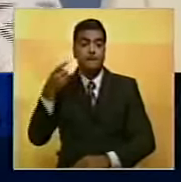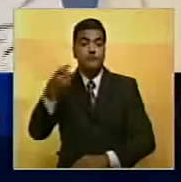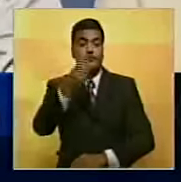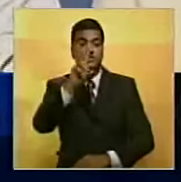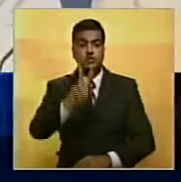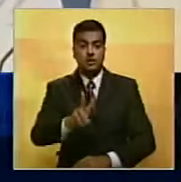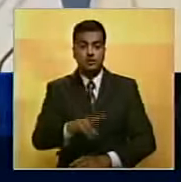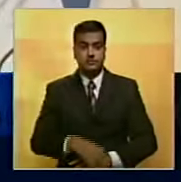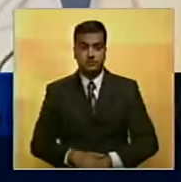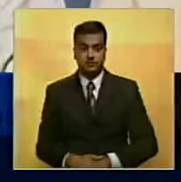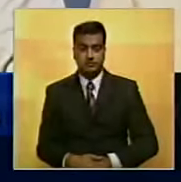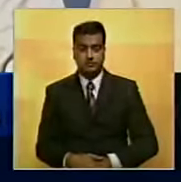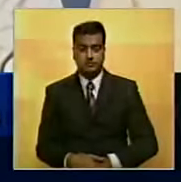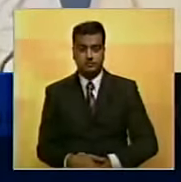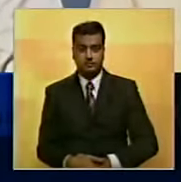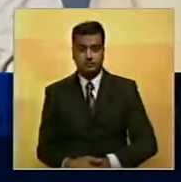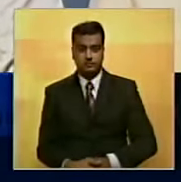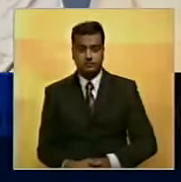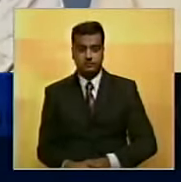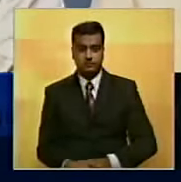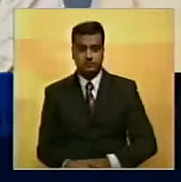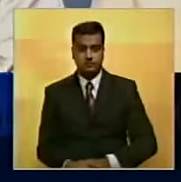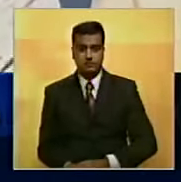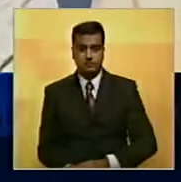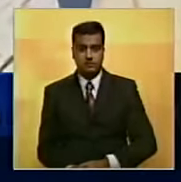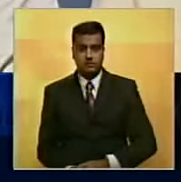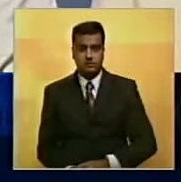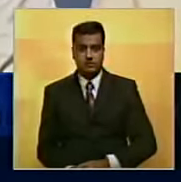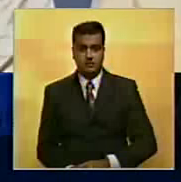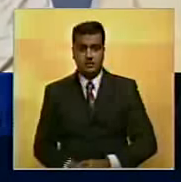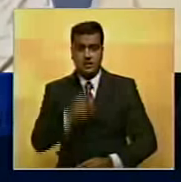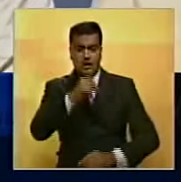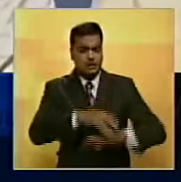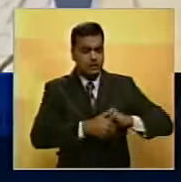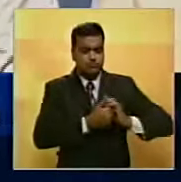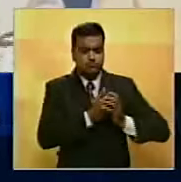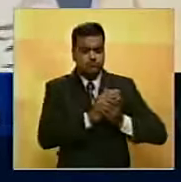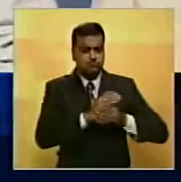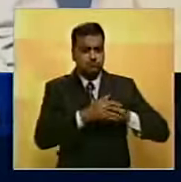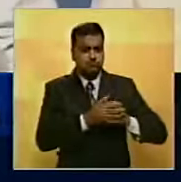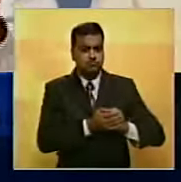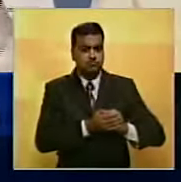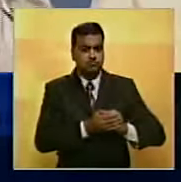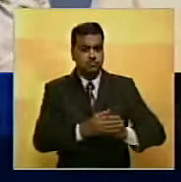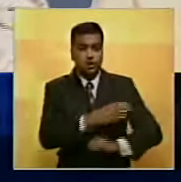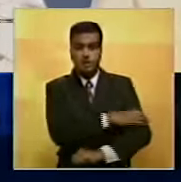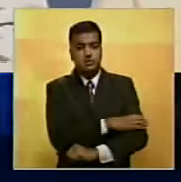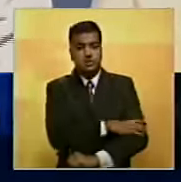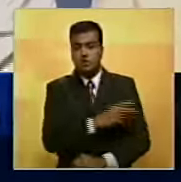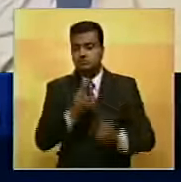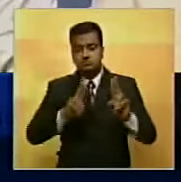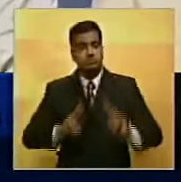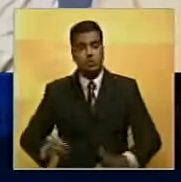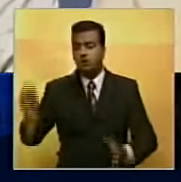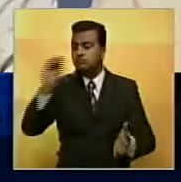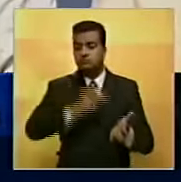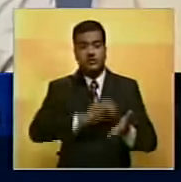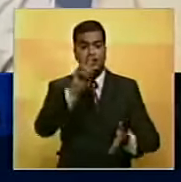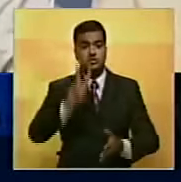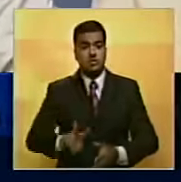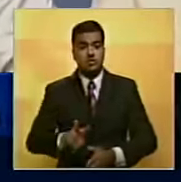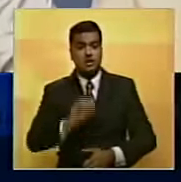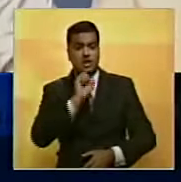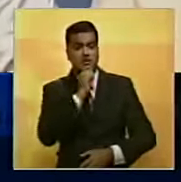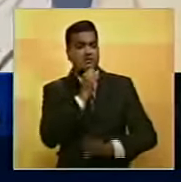venezolano. Y que esta trampa adecoburguesa más nunca regresen a Venezuela. Que esta